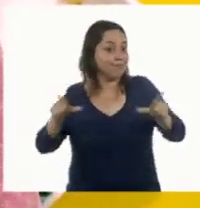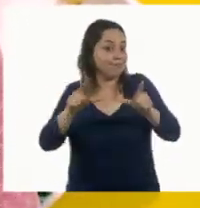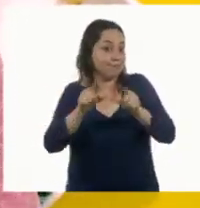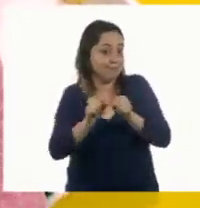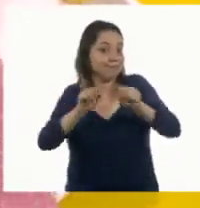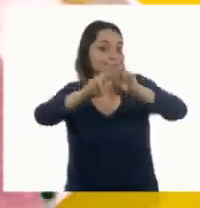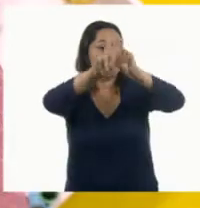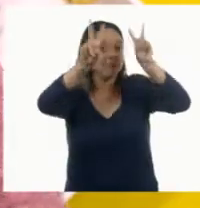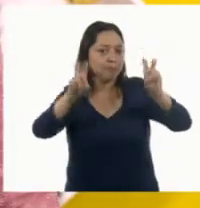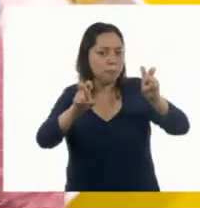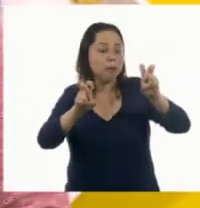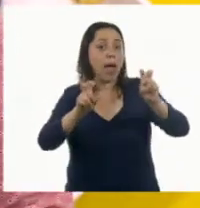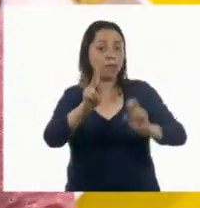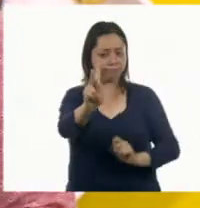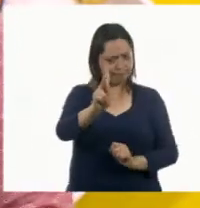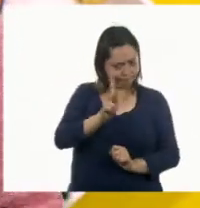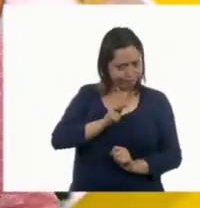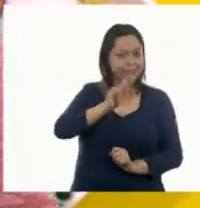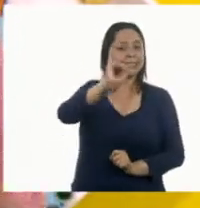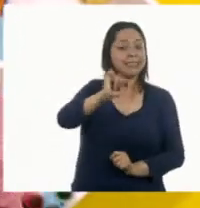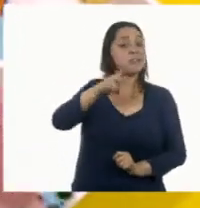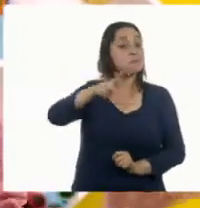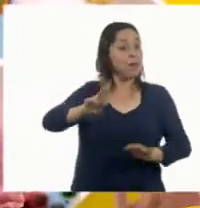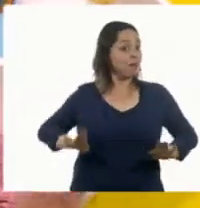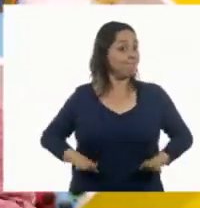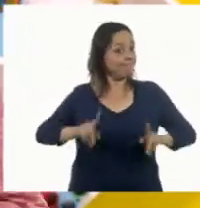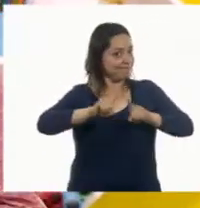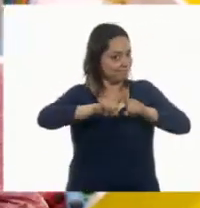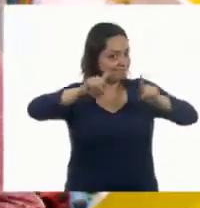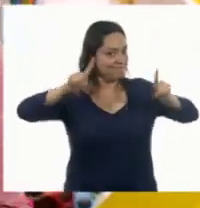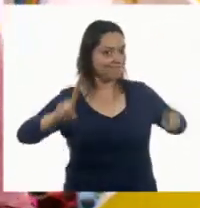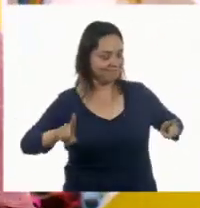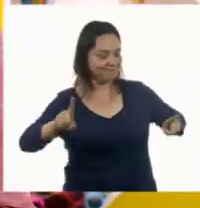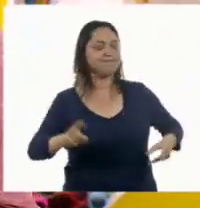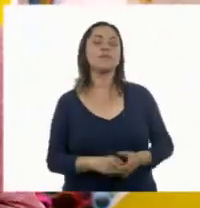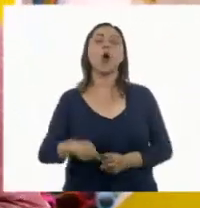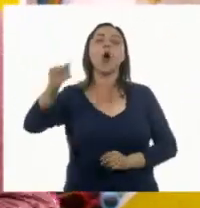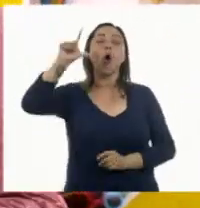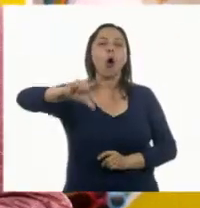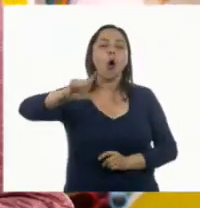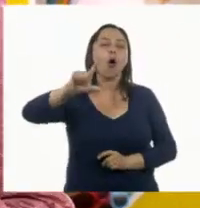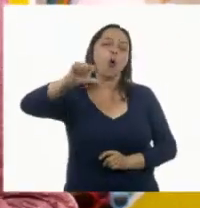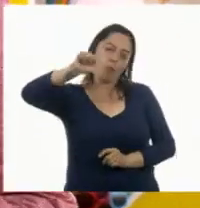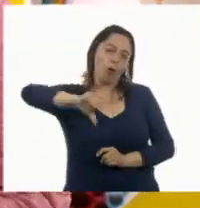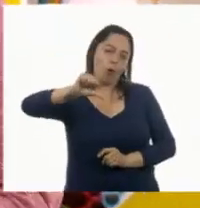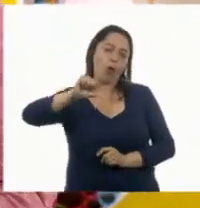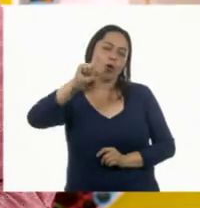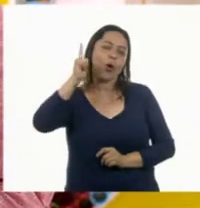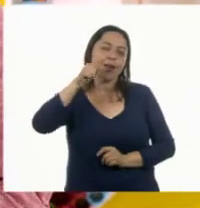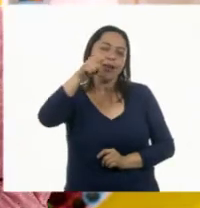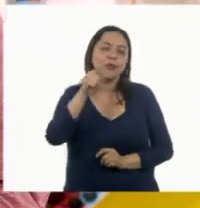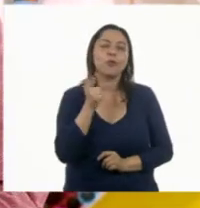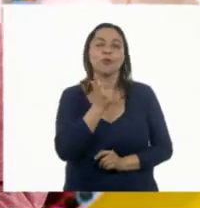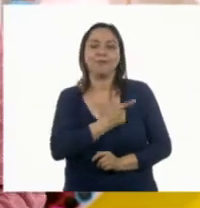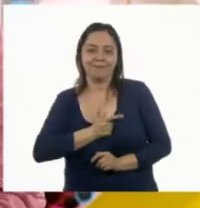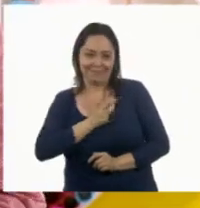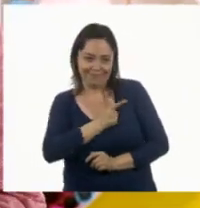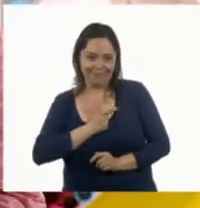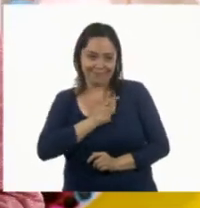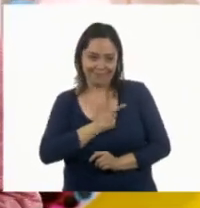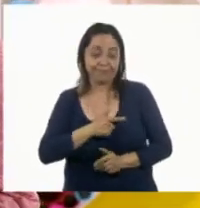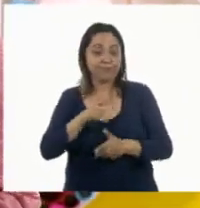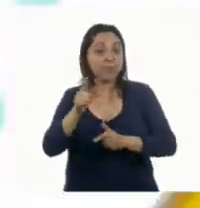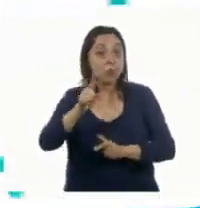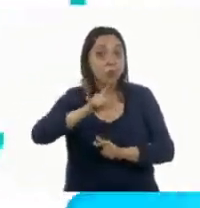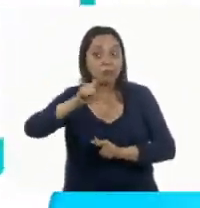nos parecemos, pero somos diferentes. Esperamos que lo hayan disfrutado tanto como nosotras. No te vayas porque continuamos aquí en Aprende